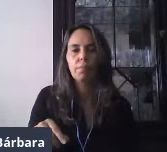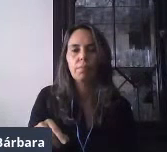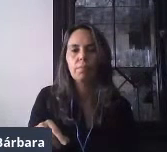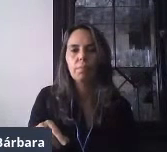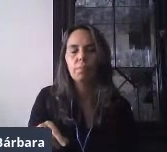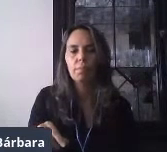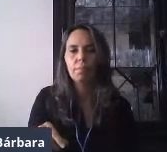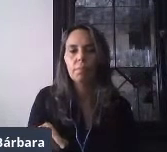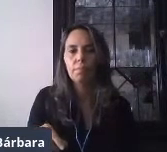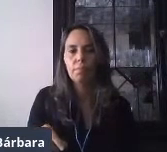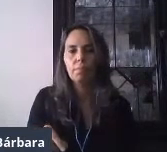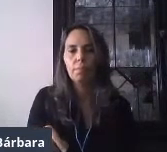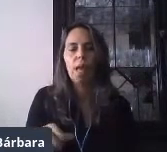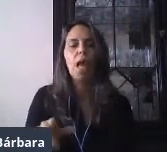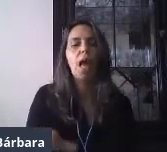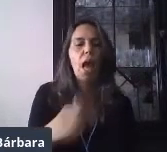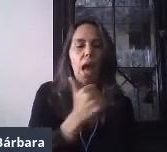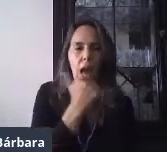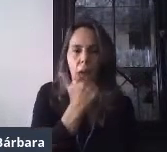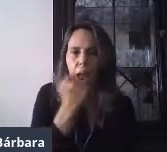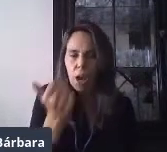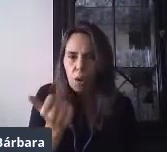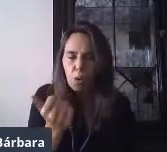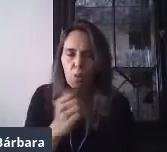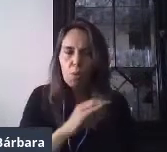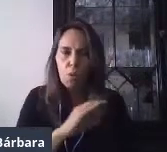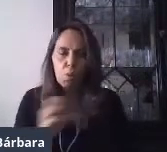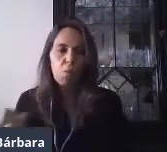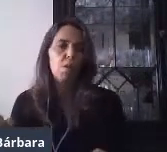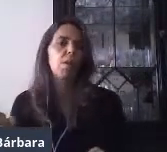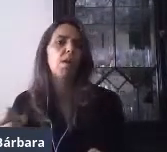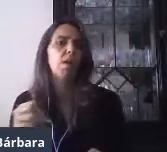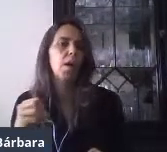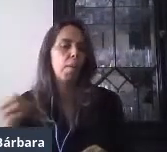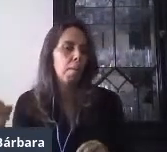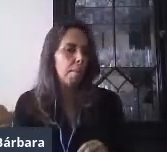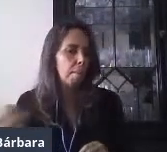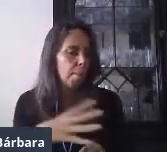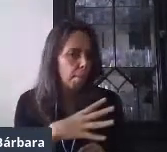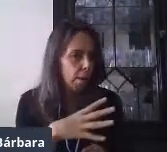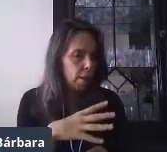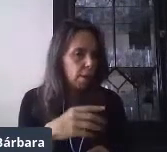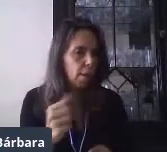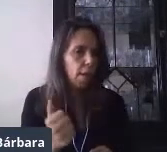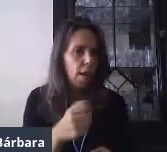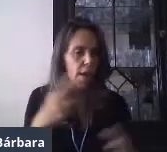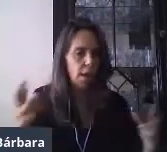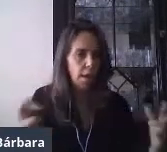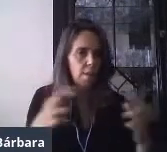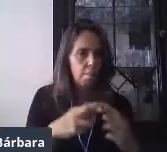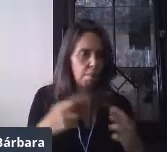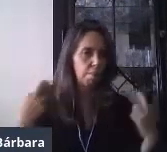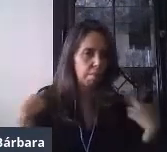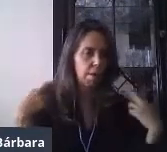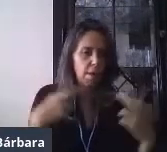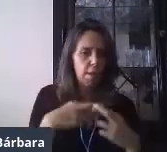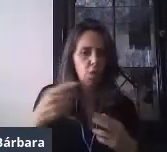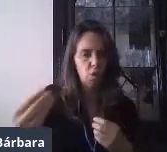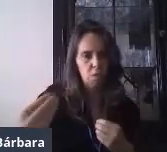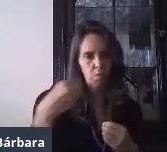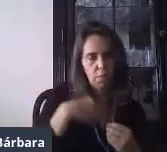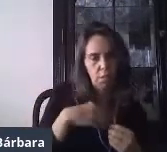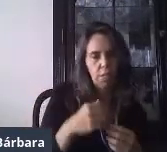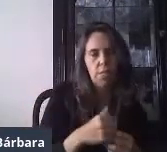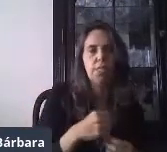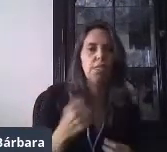vínculo para que envíe otra respuesta. Y también podemos colocar un mensaje de confirmación en el cual podemos agregar, ya sea un